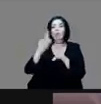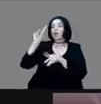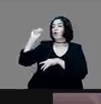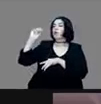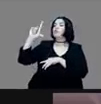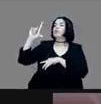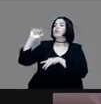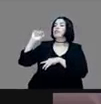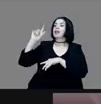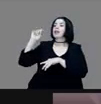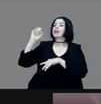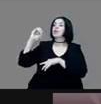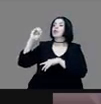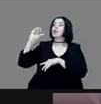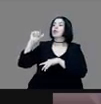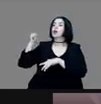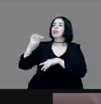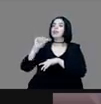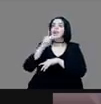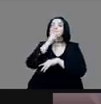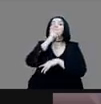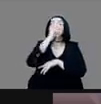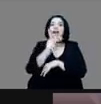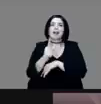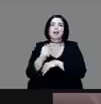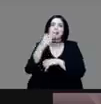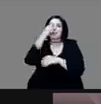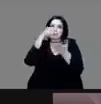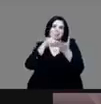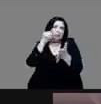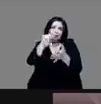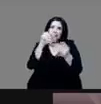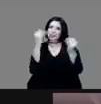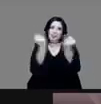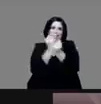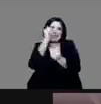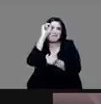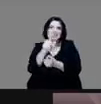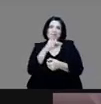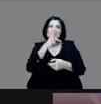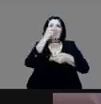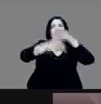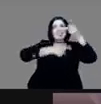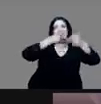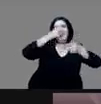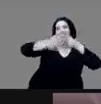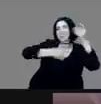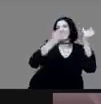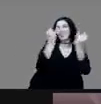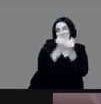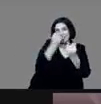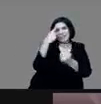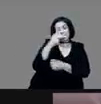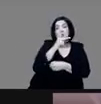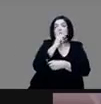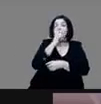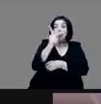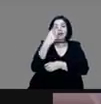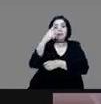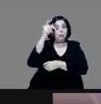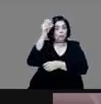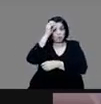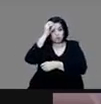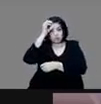la palabra y usted creo que hace honor también un poco, un bastante a todo esto, sus palabras, su inteligencia,